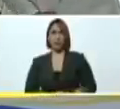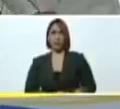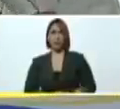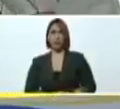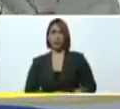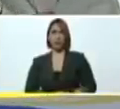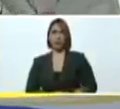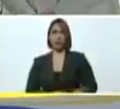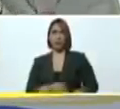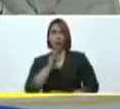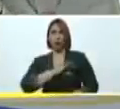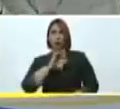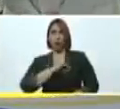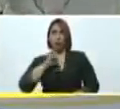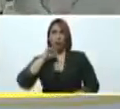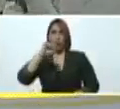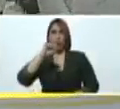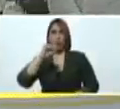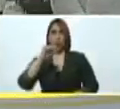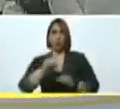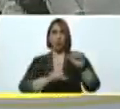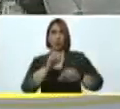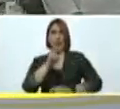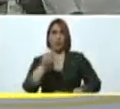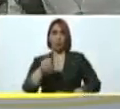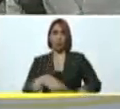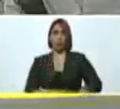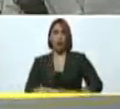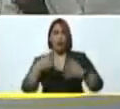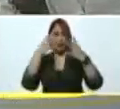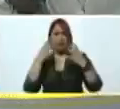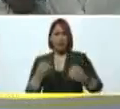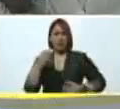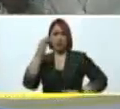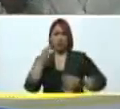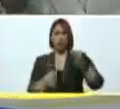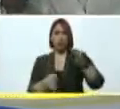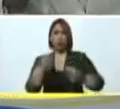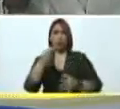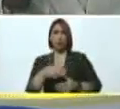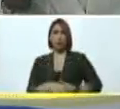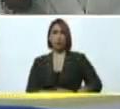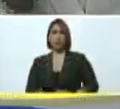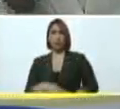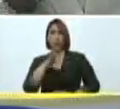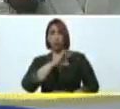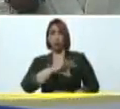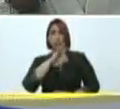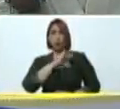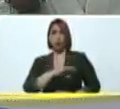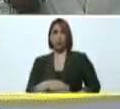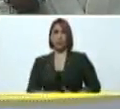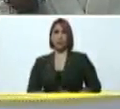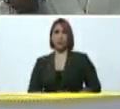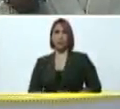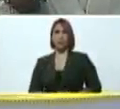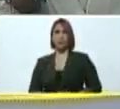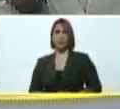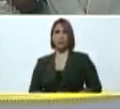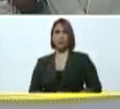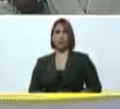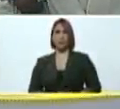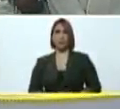socialismo del siglo 21 entiende la justicia social en todas